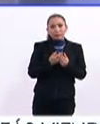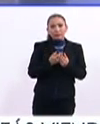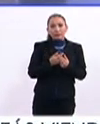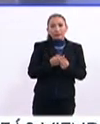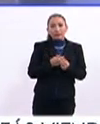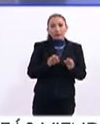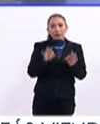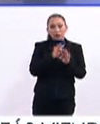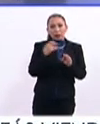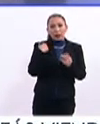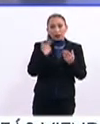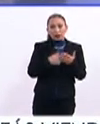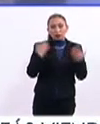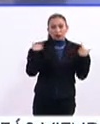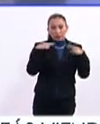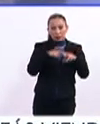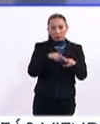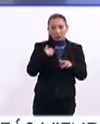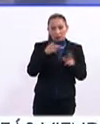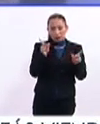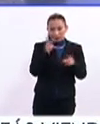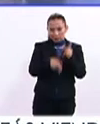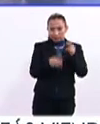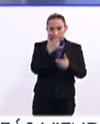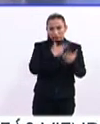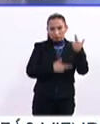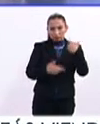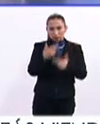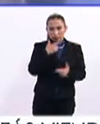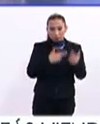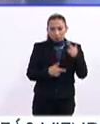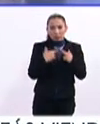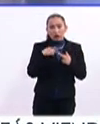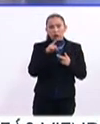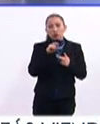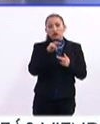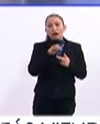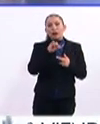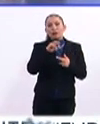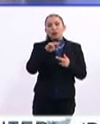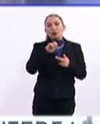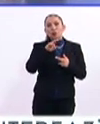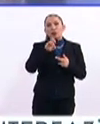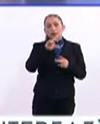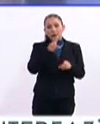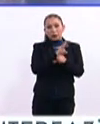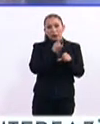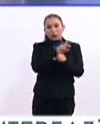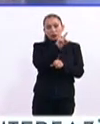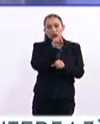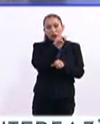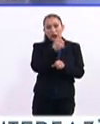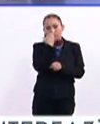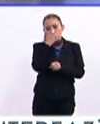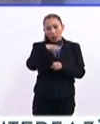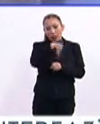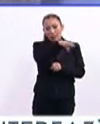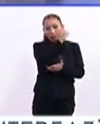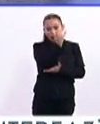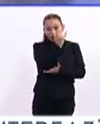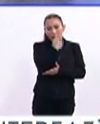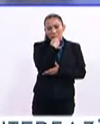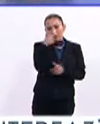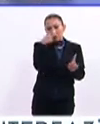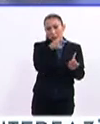importancia dentro del magisterio. Si nos lo permites, vamos a hacer una breve pausa y regresamos. Doctora Ivonne Uribe Vallejo, supervisora de zona escolar, y precisamente